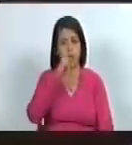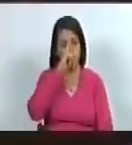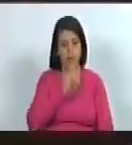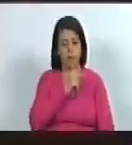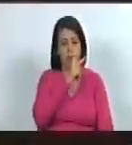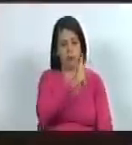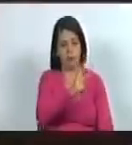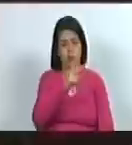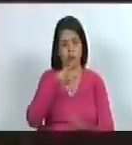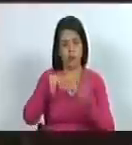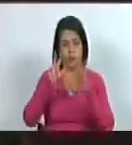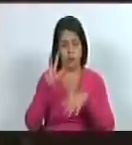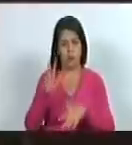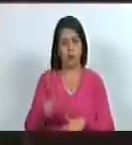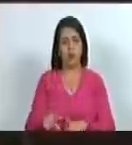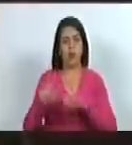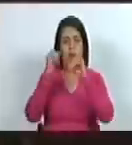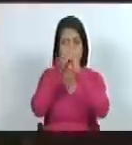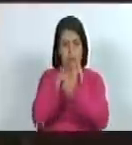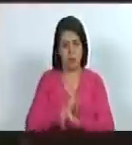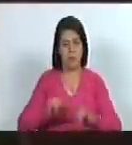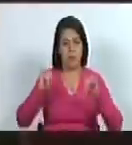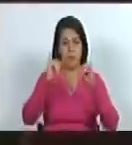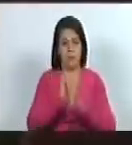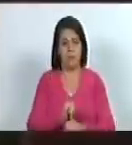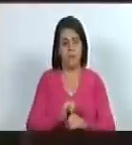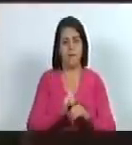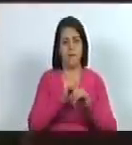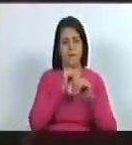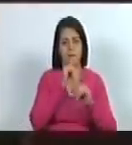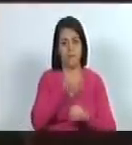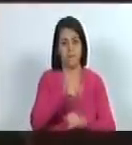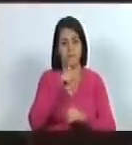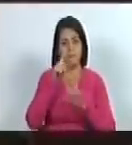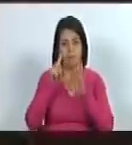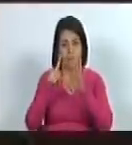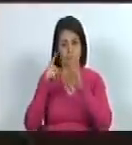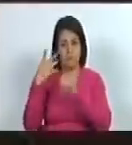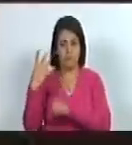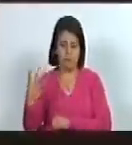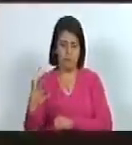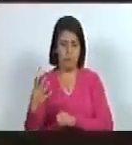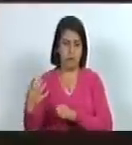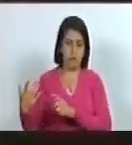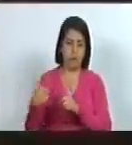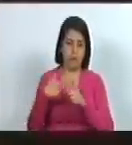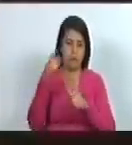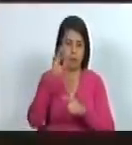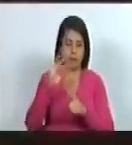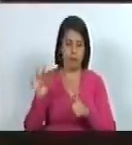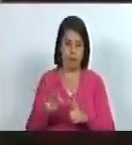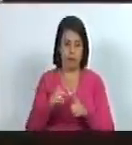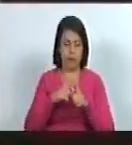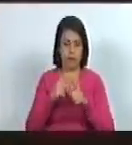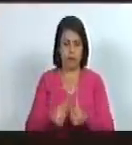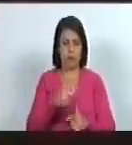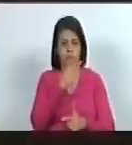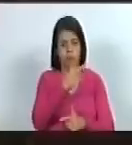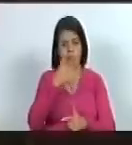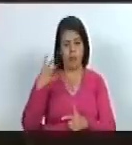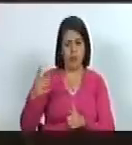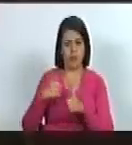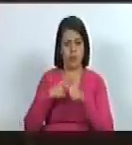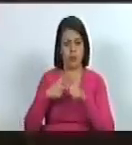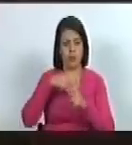213 de la independencia y 164 de la federación y 24